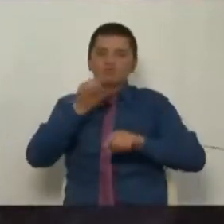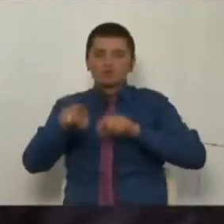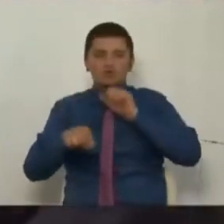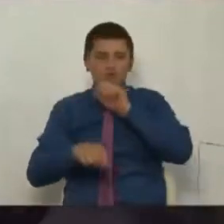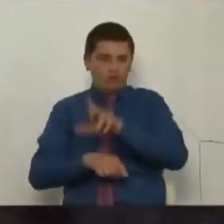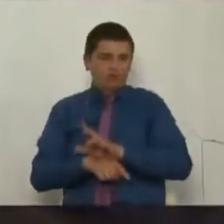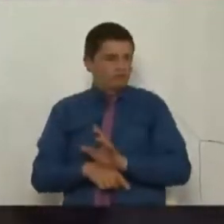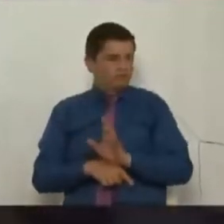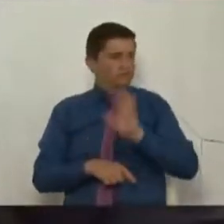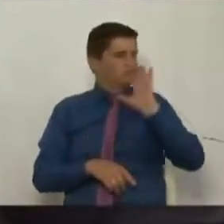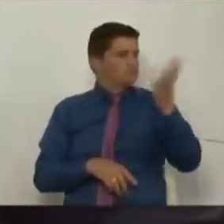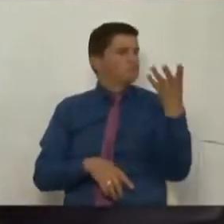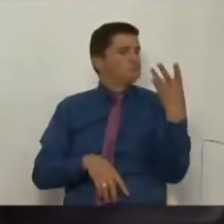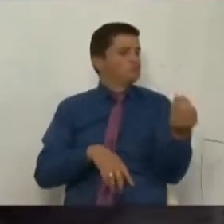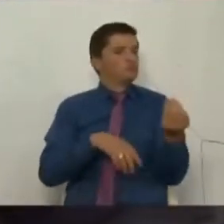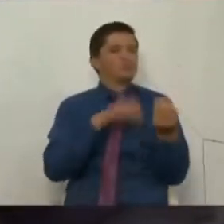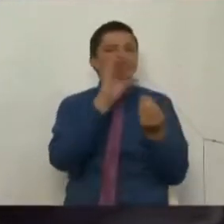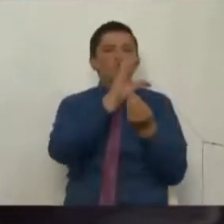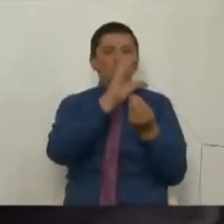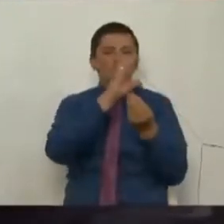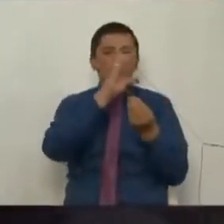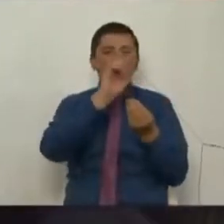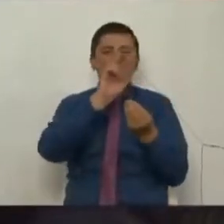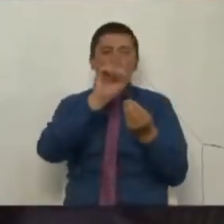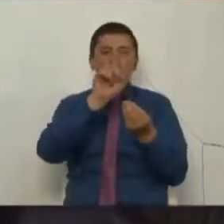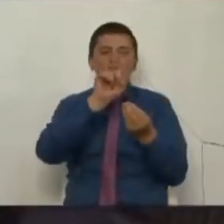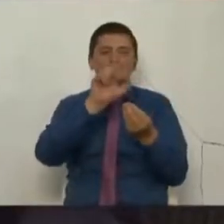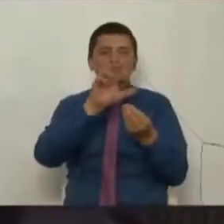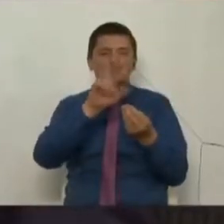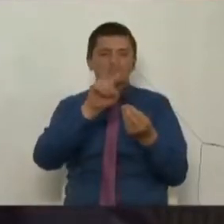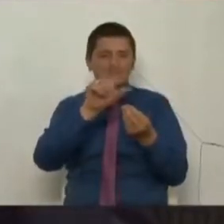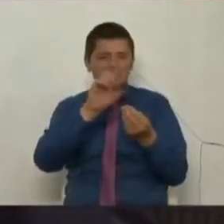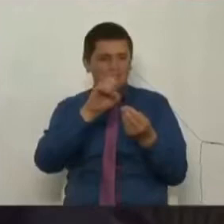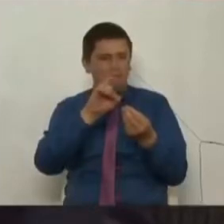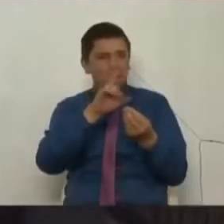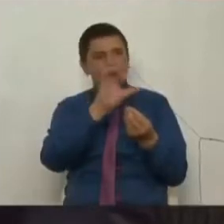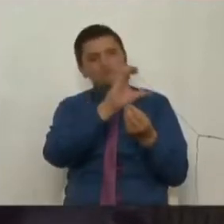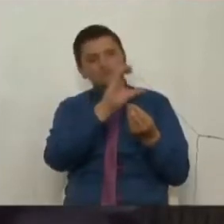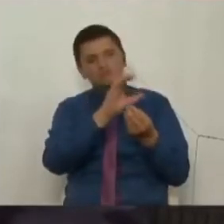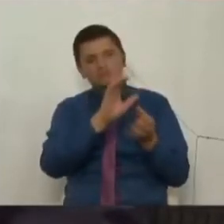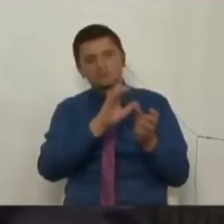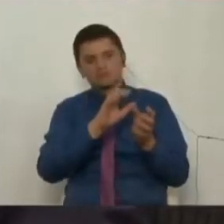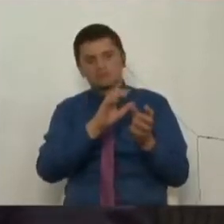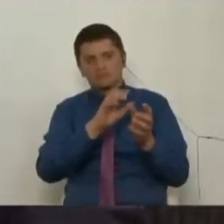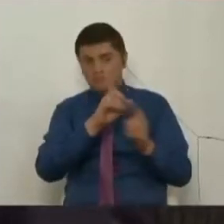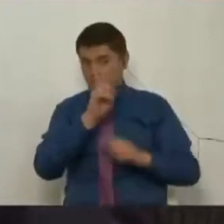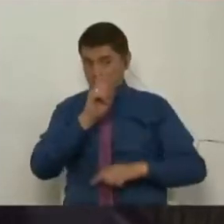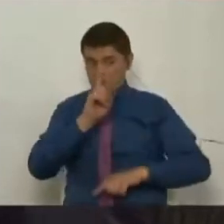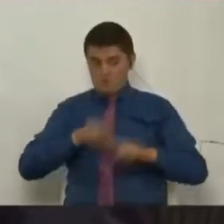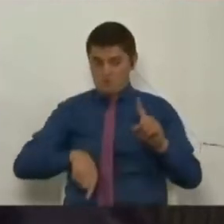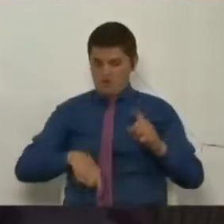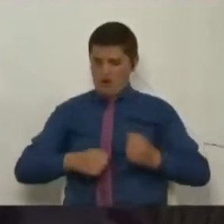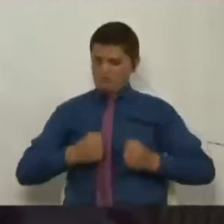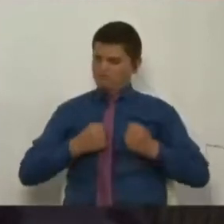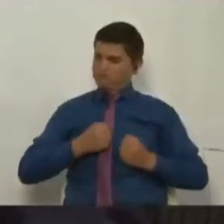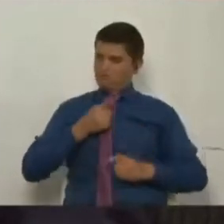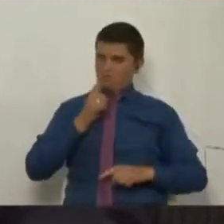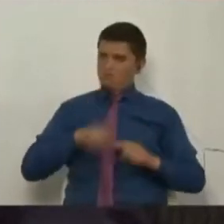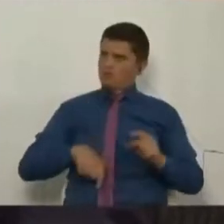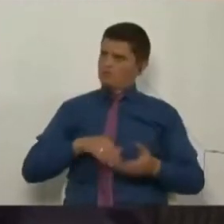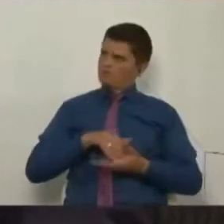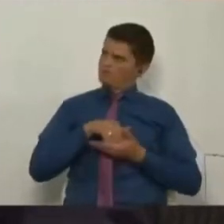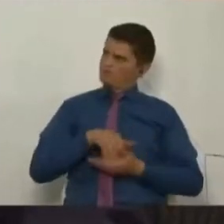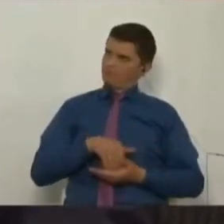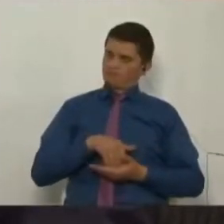Señores conservadores, no seremos capaces de mantener ese espíritu y si hoy fracasamos,